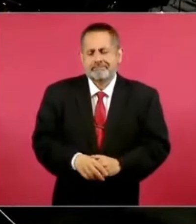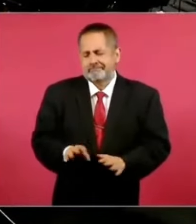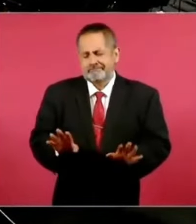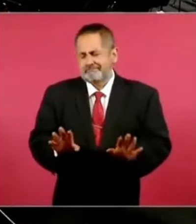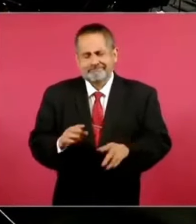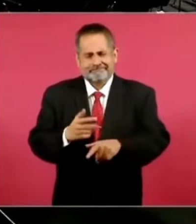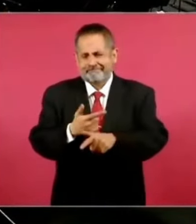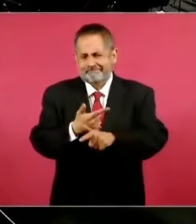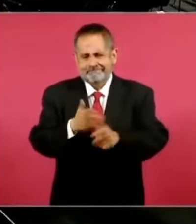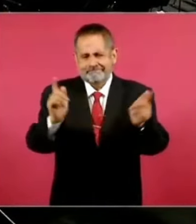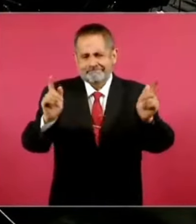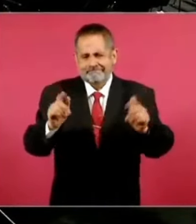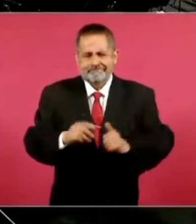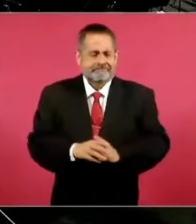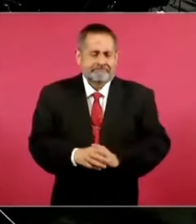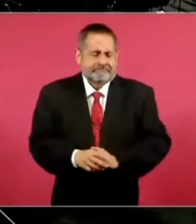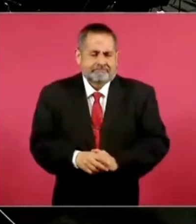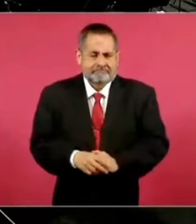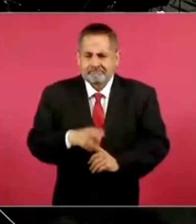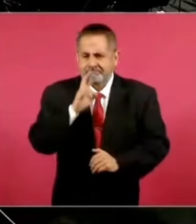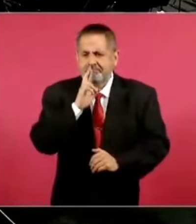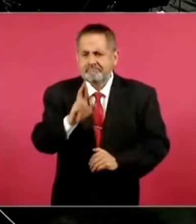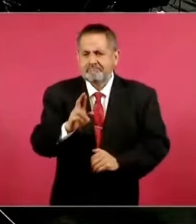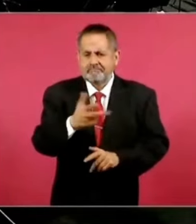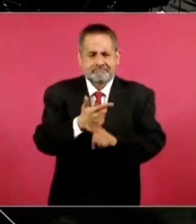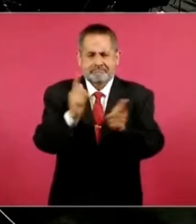Libertad, esa es la respuesta.